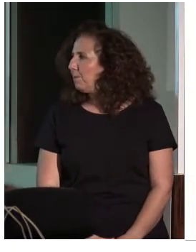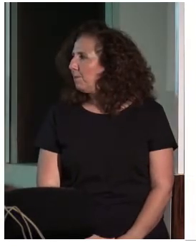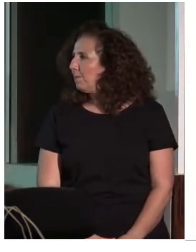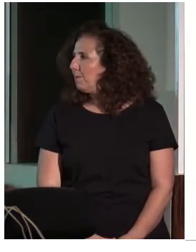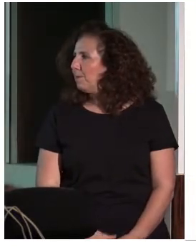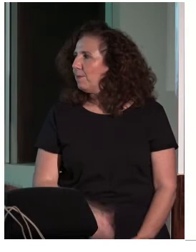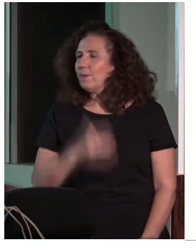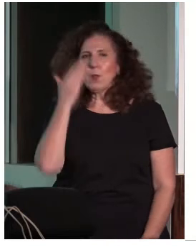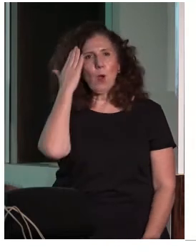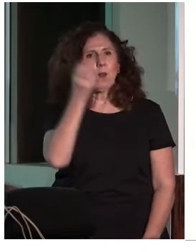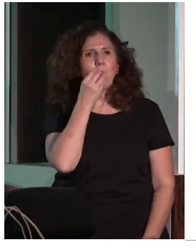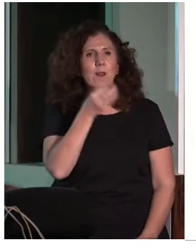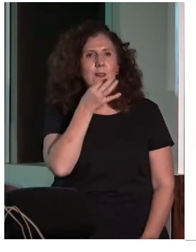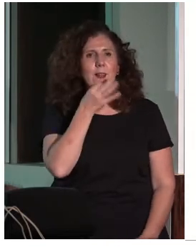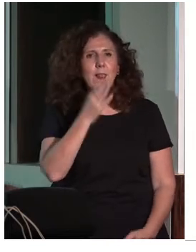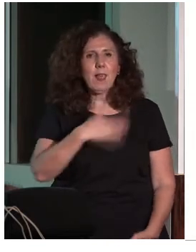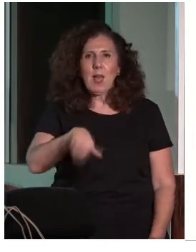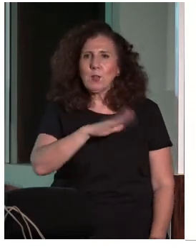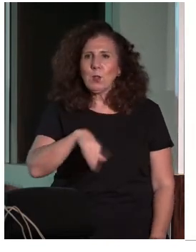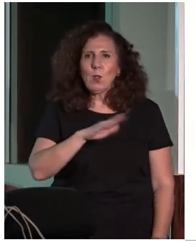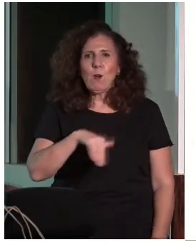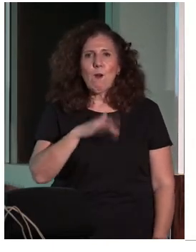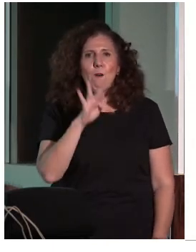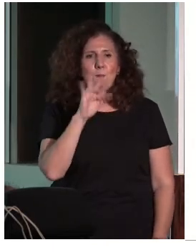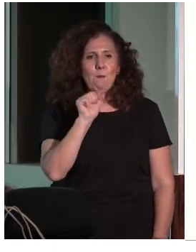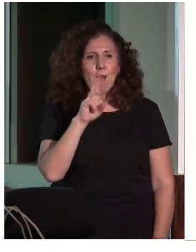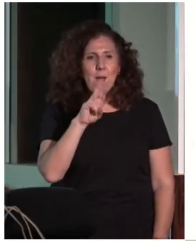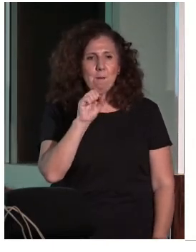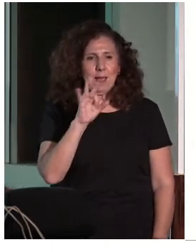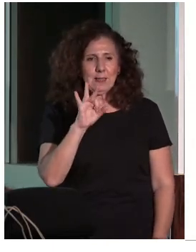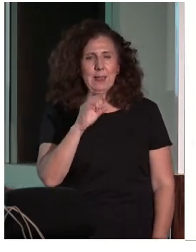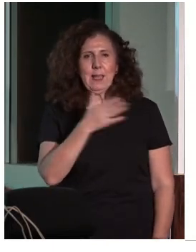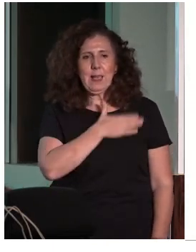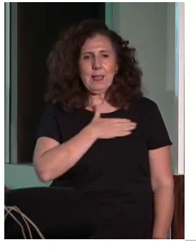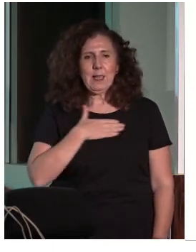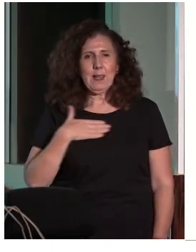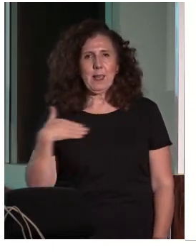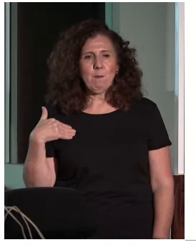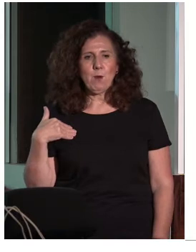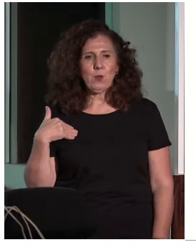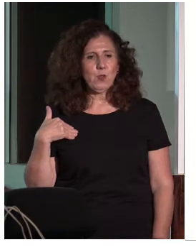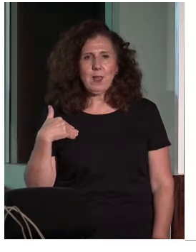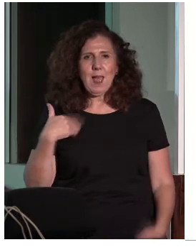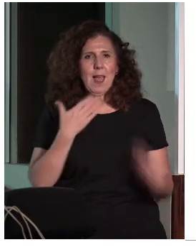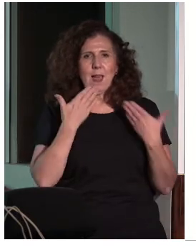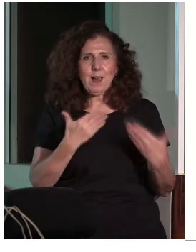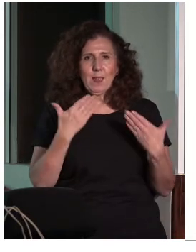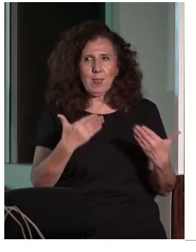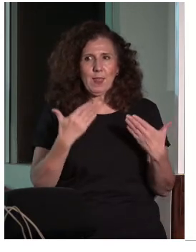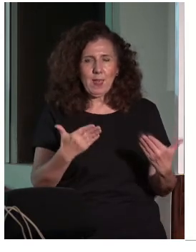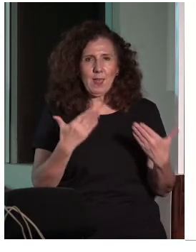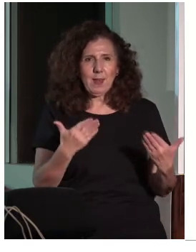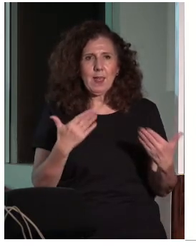Hola, buenas tardes a todos. Desde FAPA queríamos agradecer la invitación por parte de los organizadores.